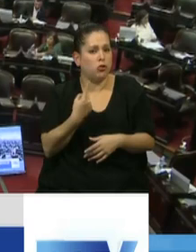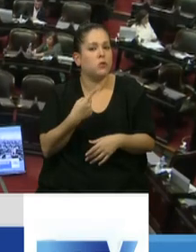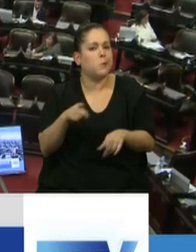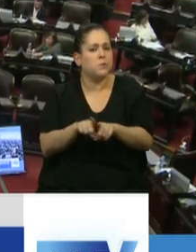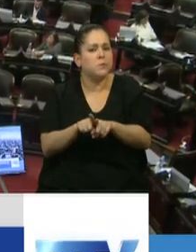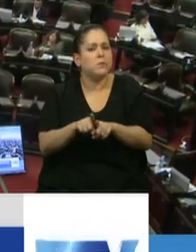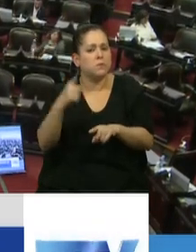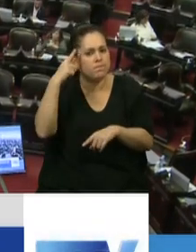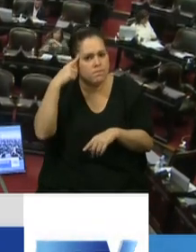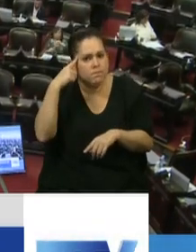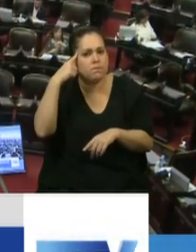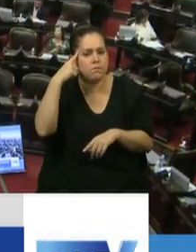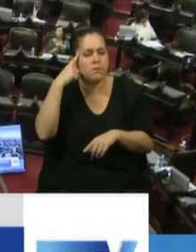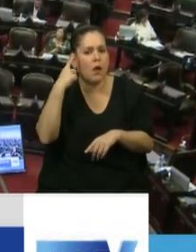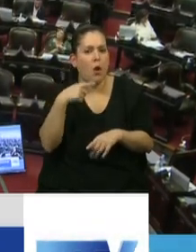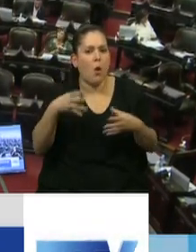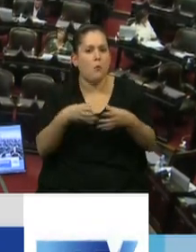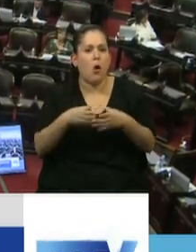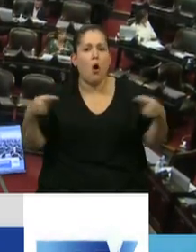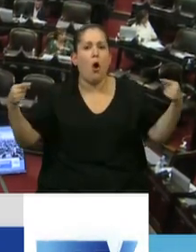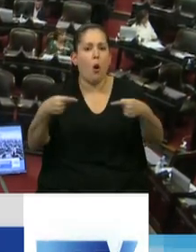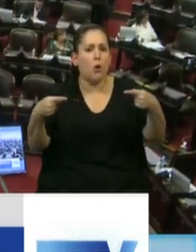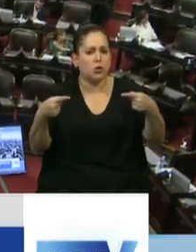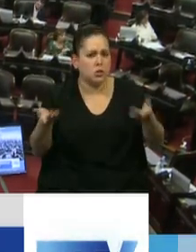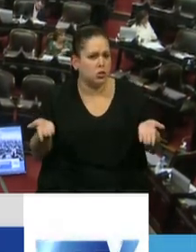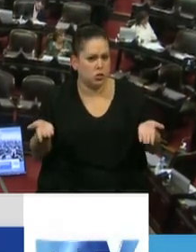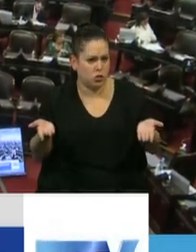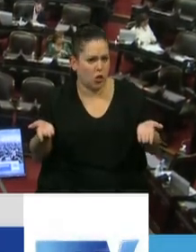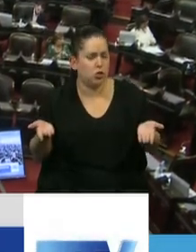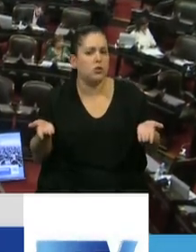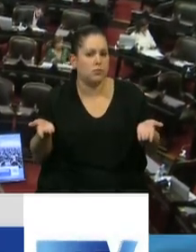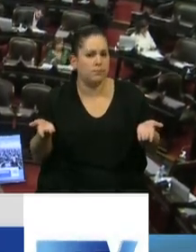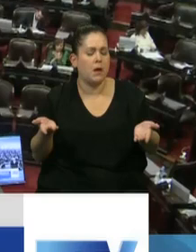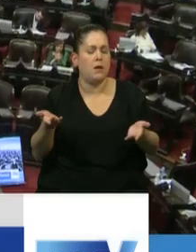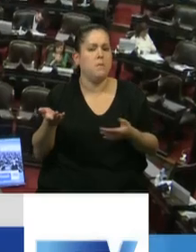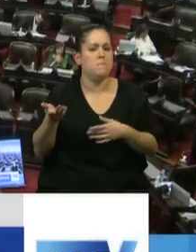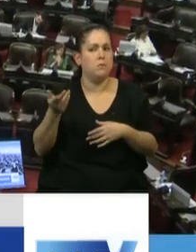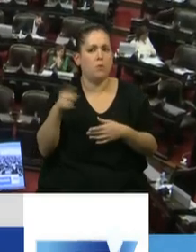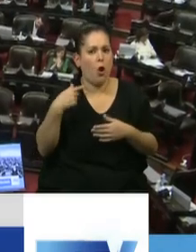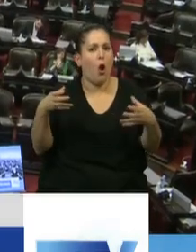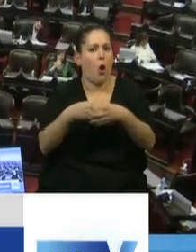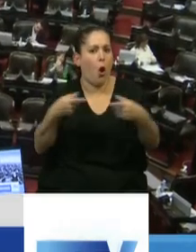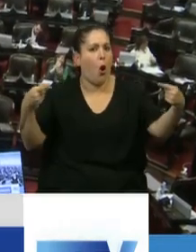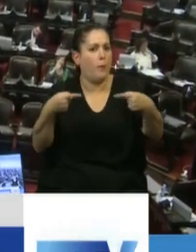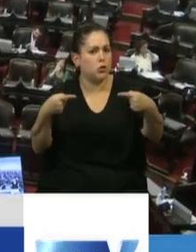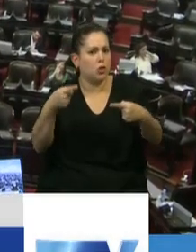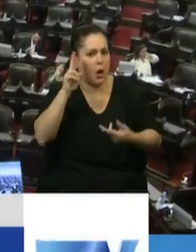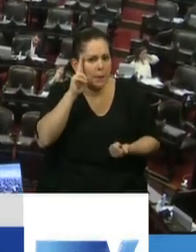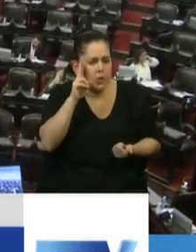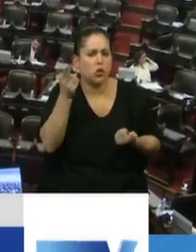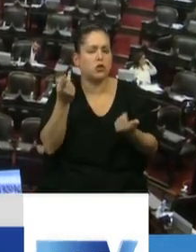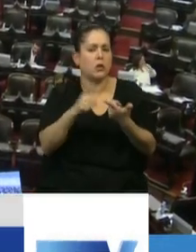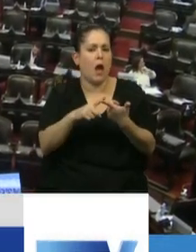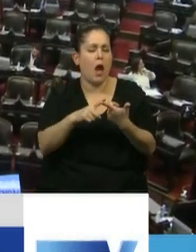impusimos en ser una oposición respetuosa, que colabore, pero que